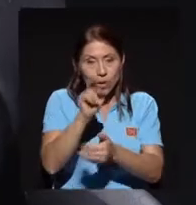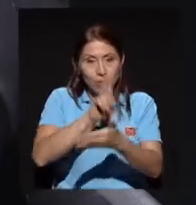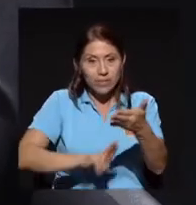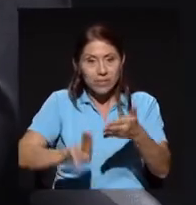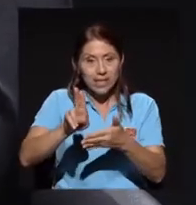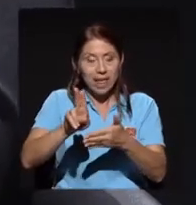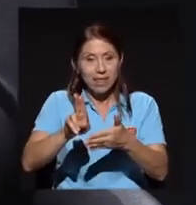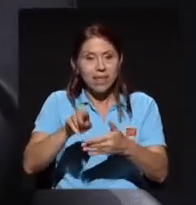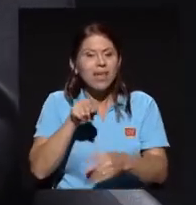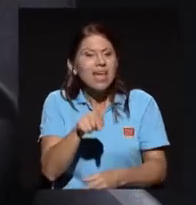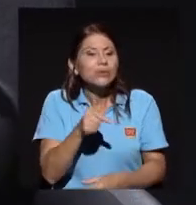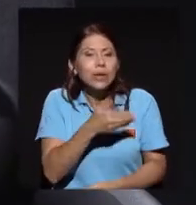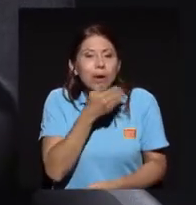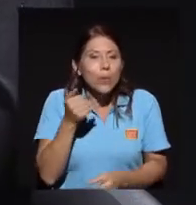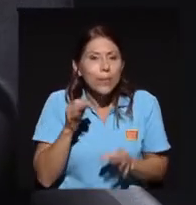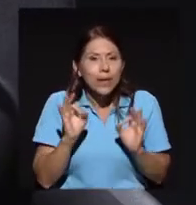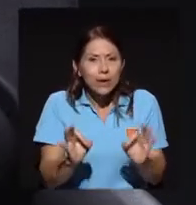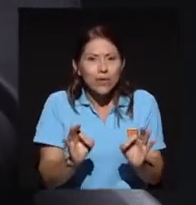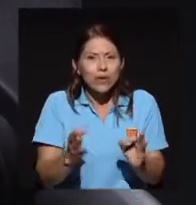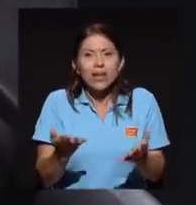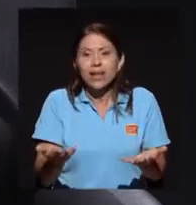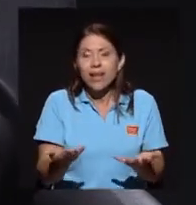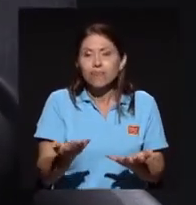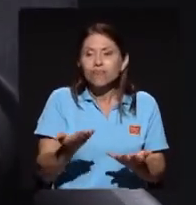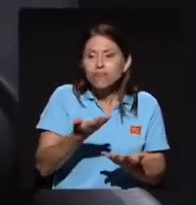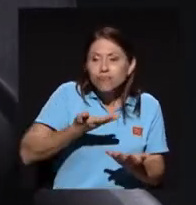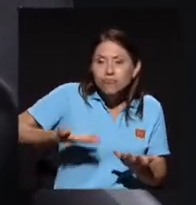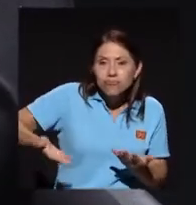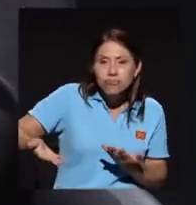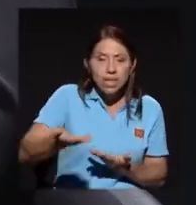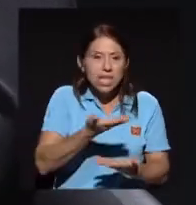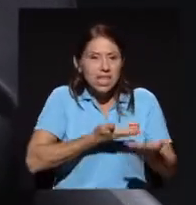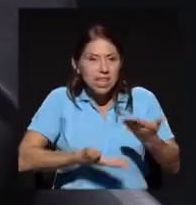era eso, o el intercambio de experiencias,